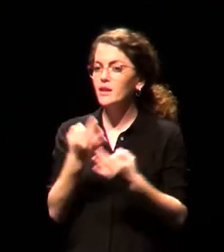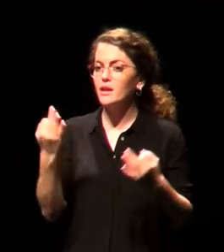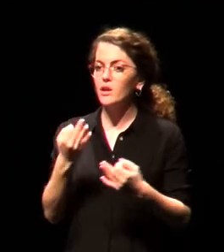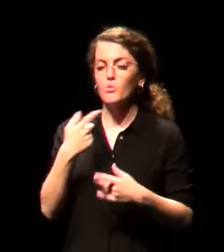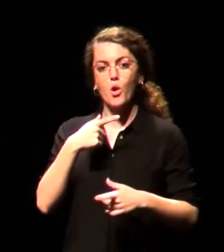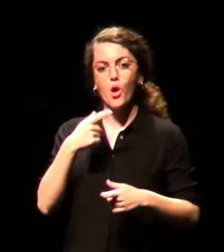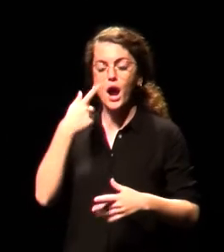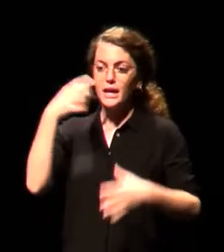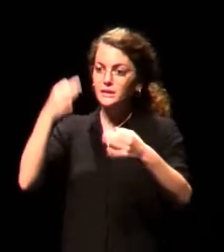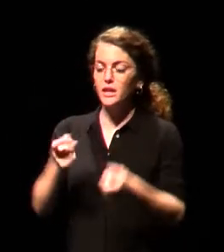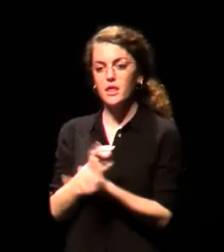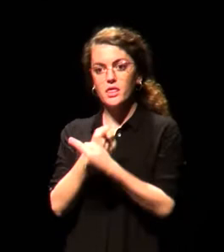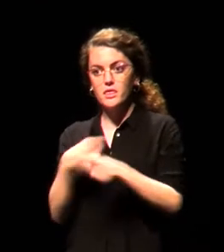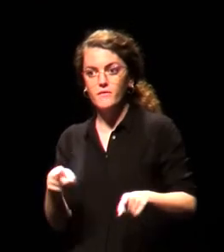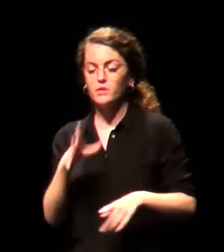realidad de todos.